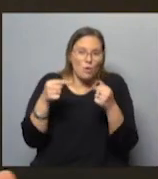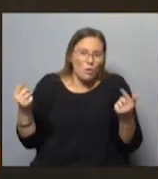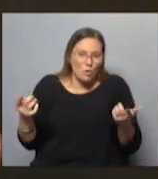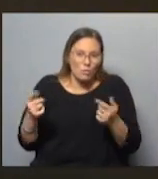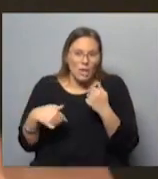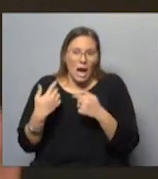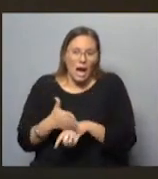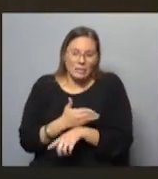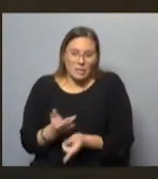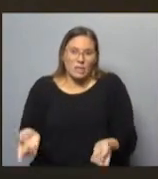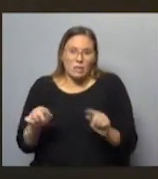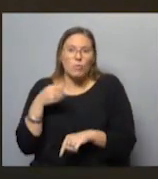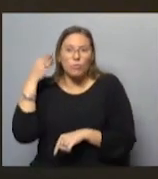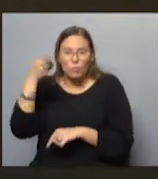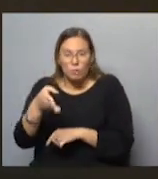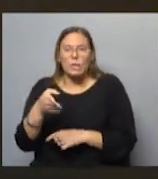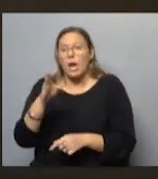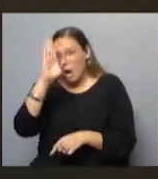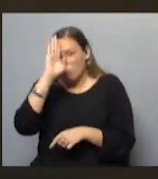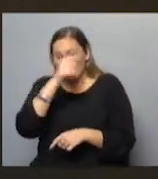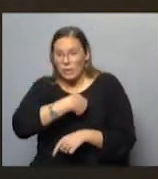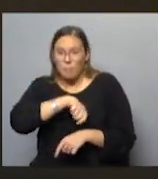Entonces, antes de volver, tuve que ir a clases de español.